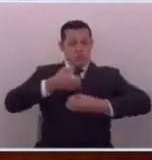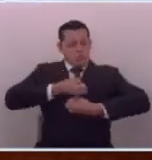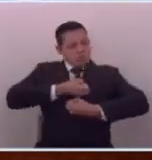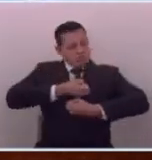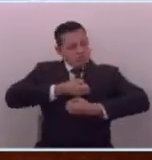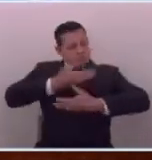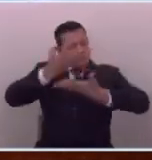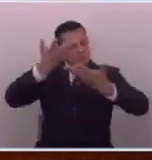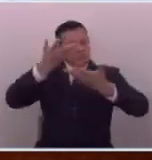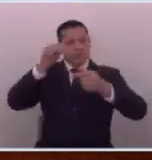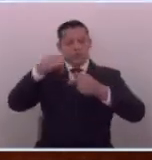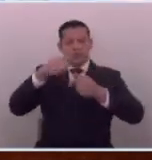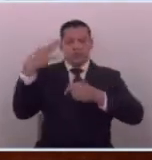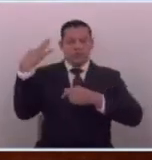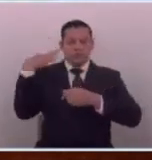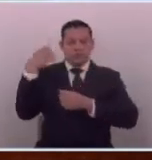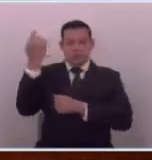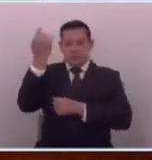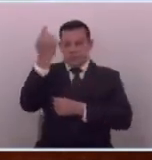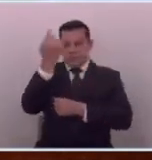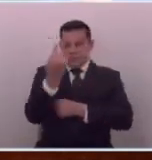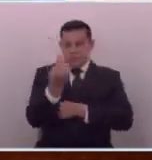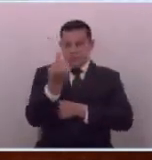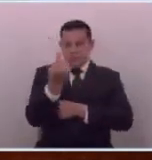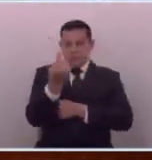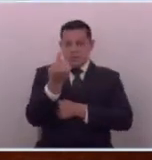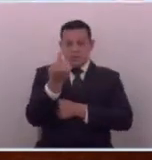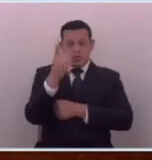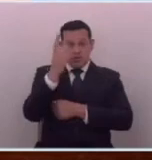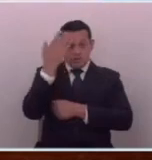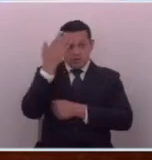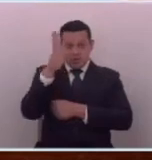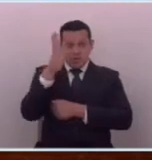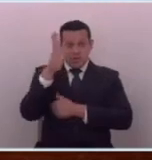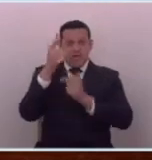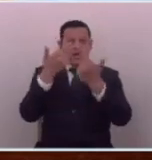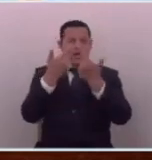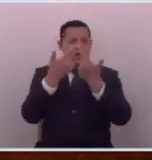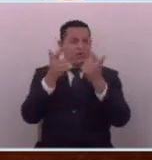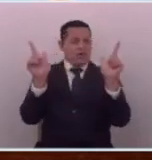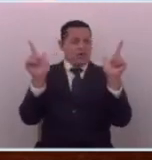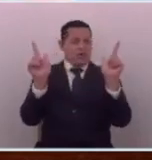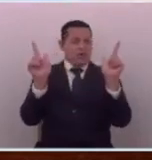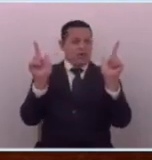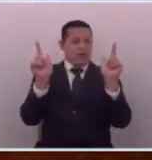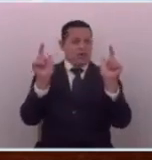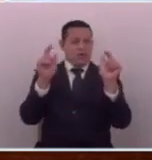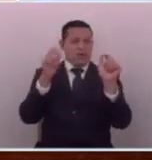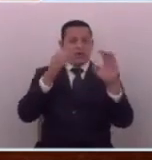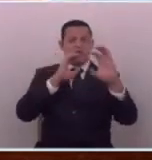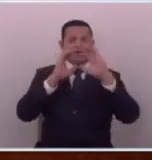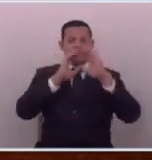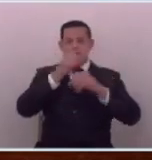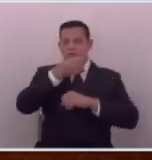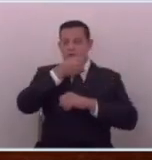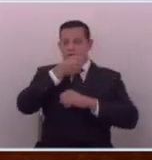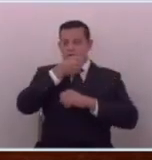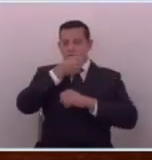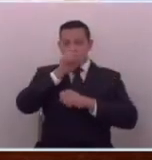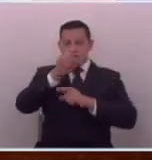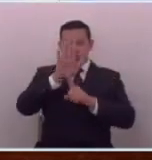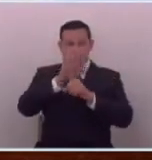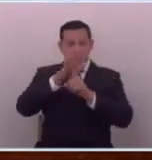yo invito a esa persona que no sé si se refería a liberar a periodistas que en su